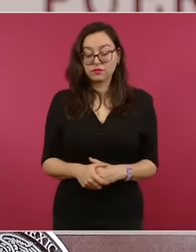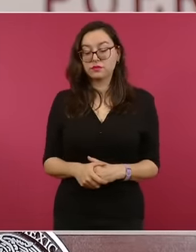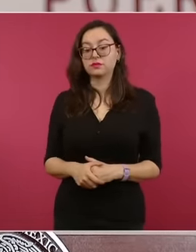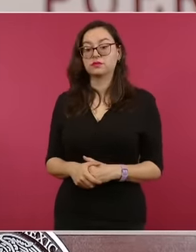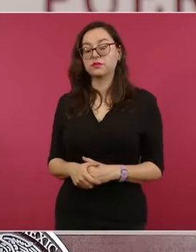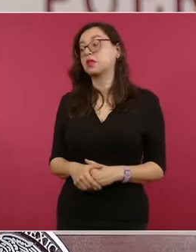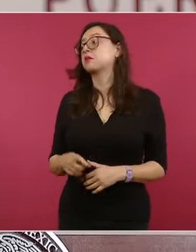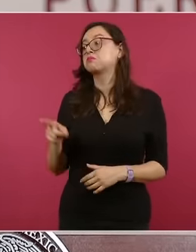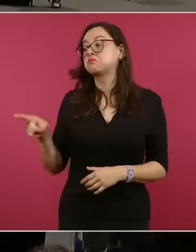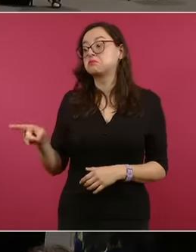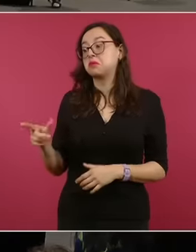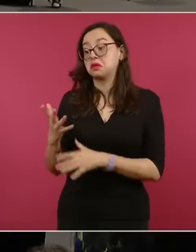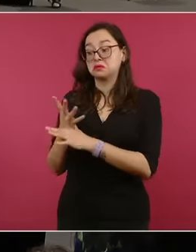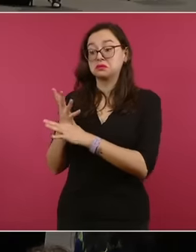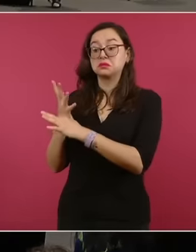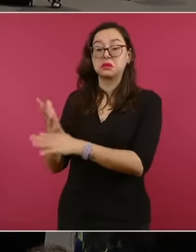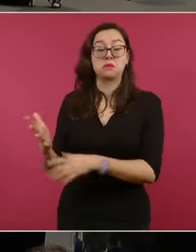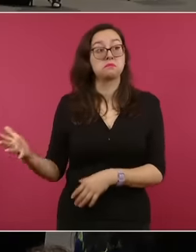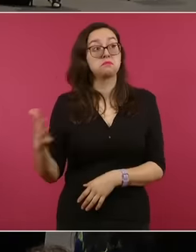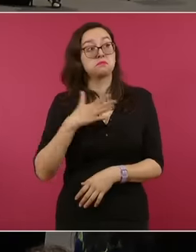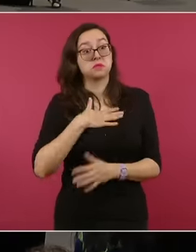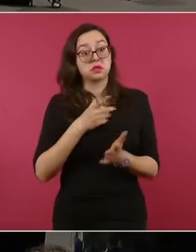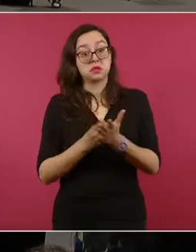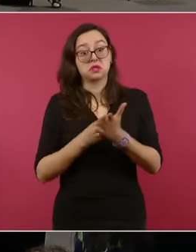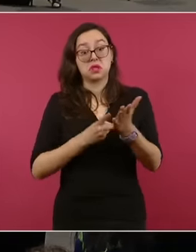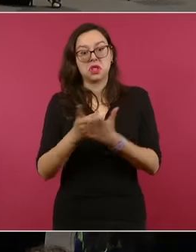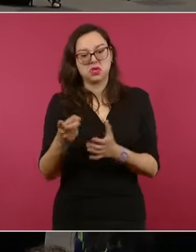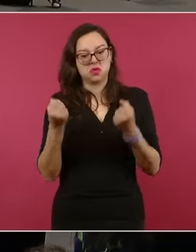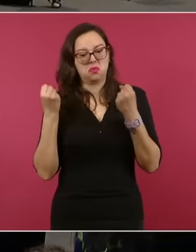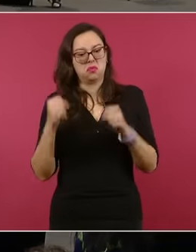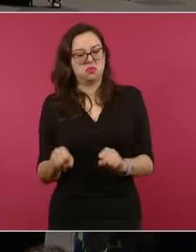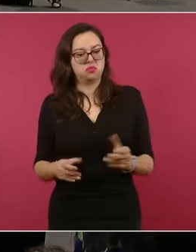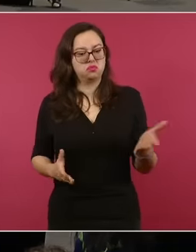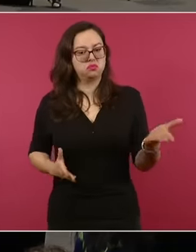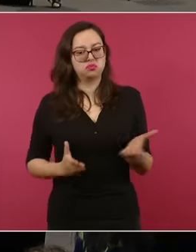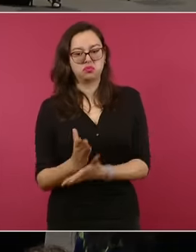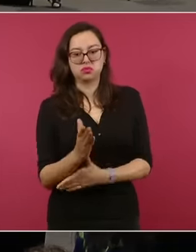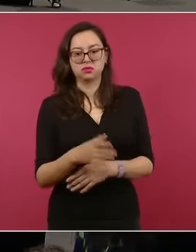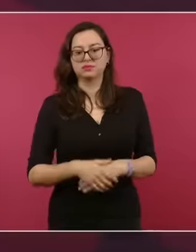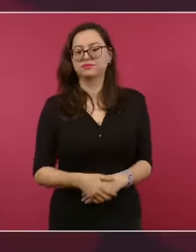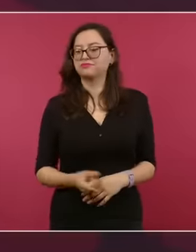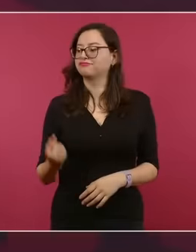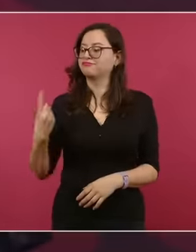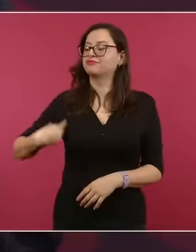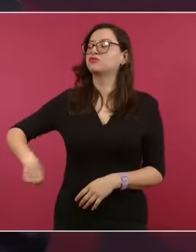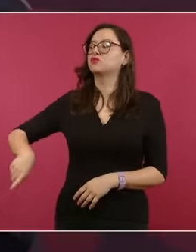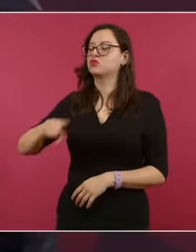México, señor presidente, señora canciller, responde con la fuerza del derecho.